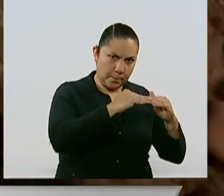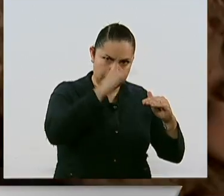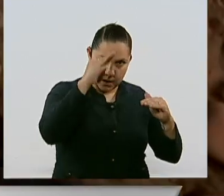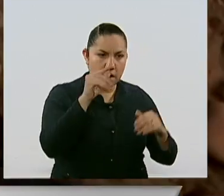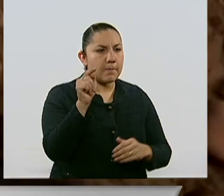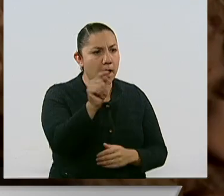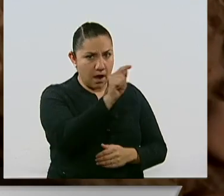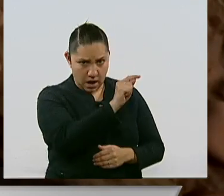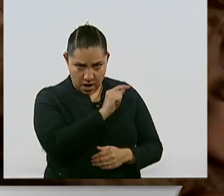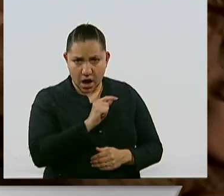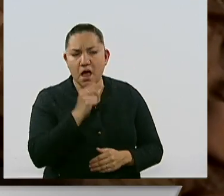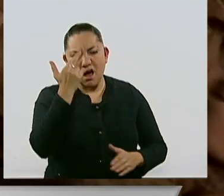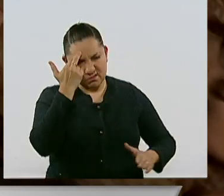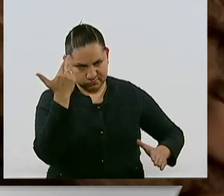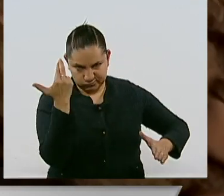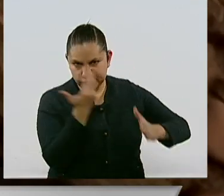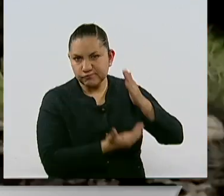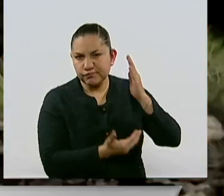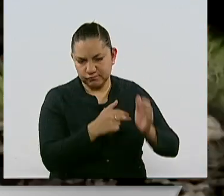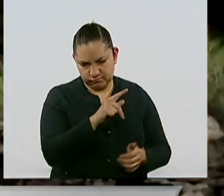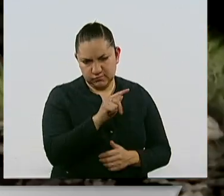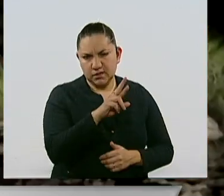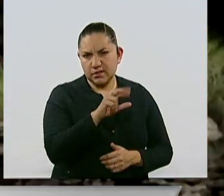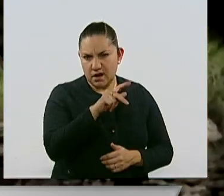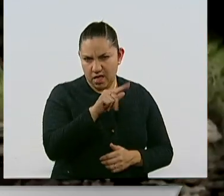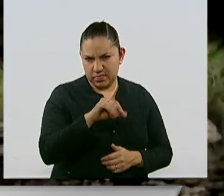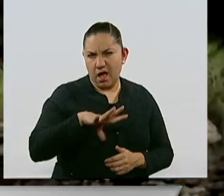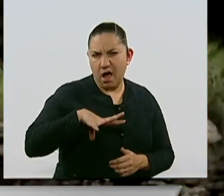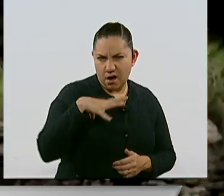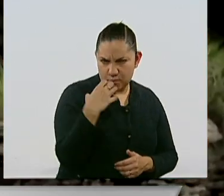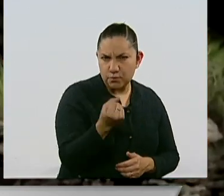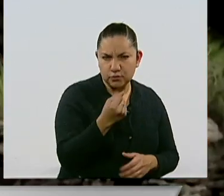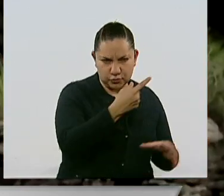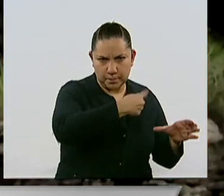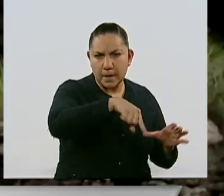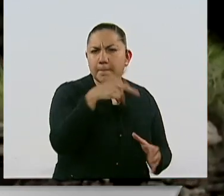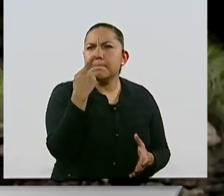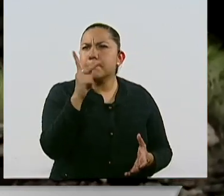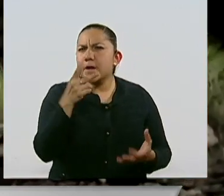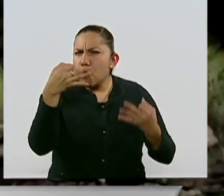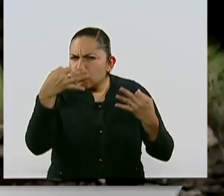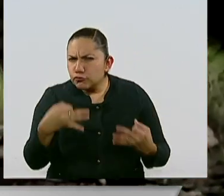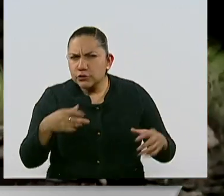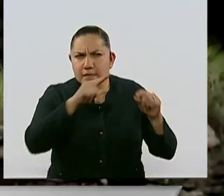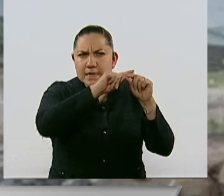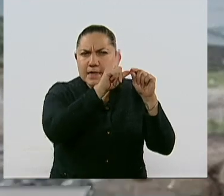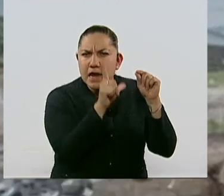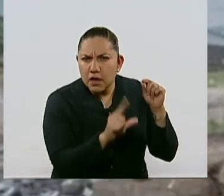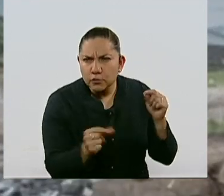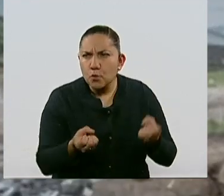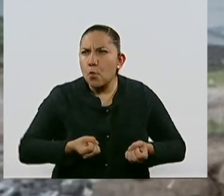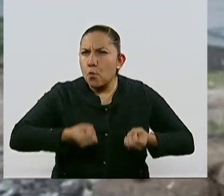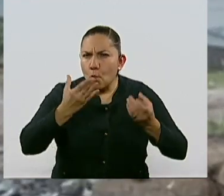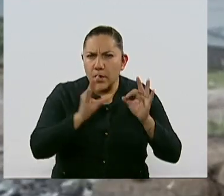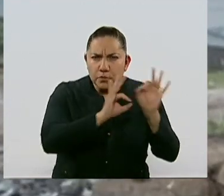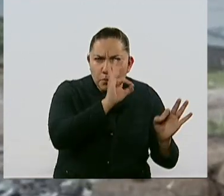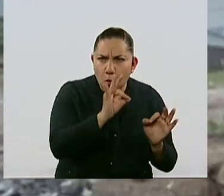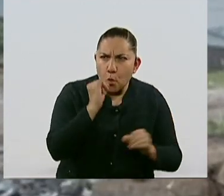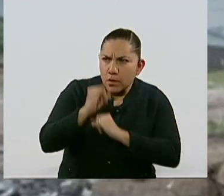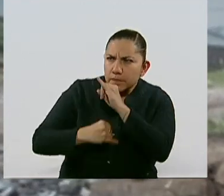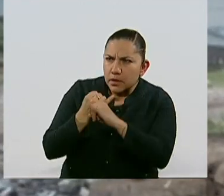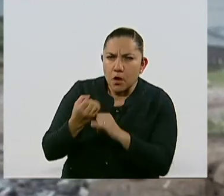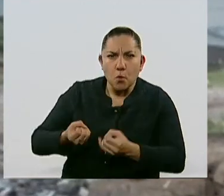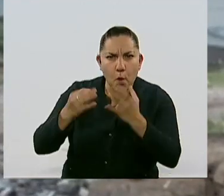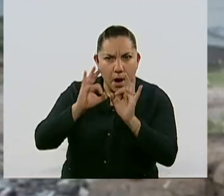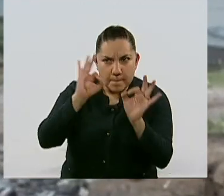Sin embargo, no existe un consenso sobre la magnitud de este delito a nivel nacional ni internacional. Con imágenes de